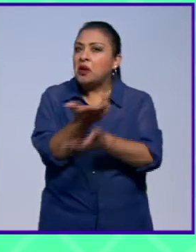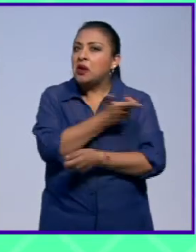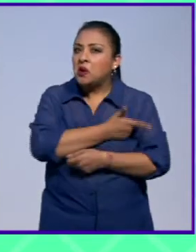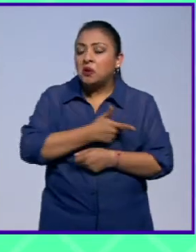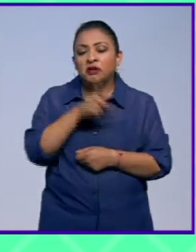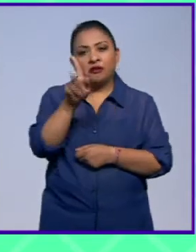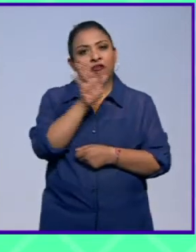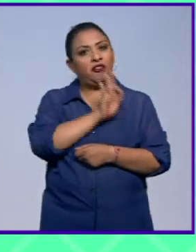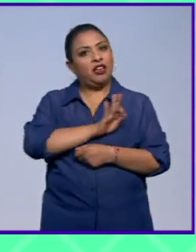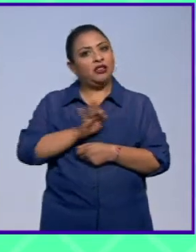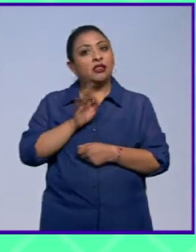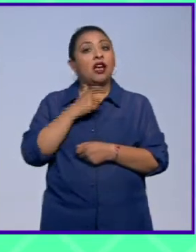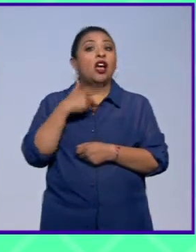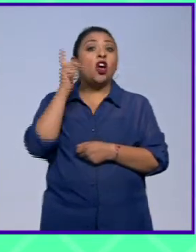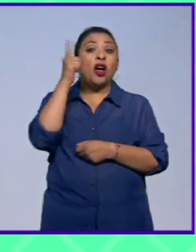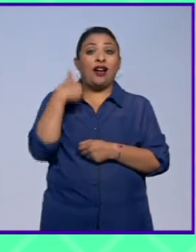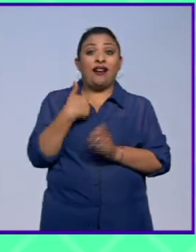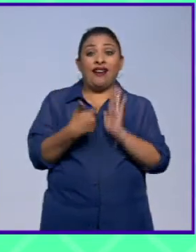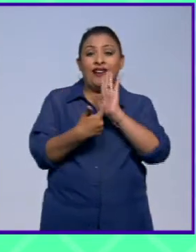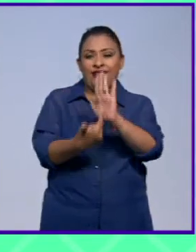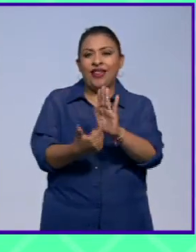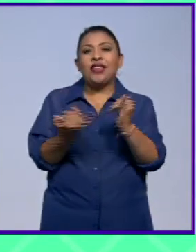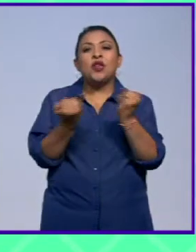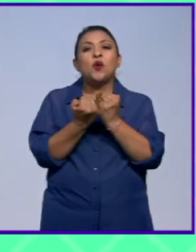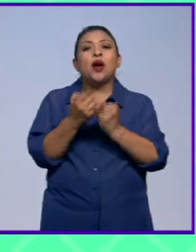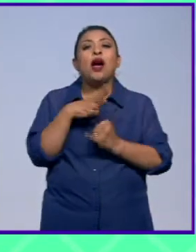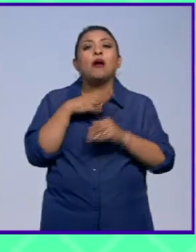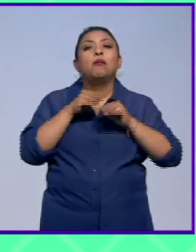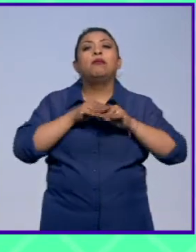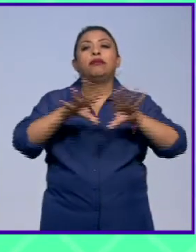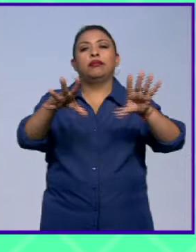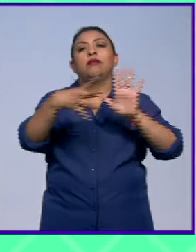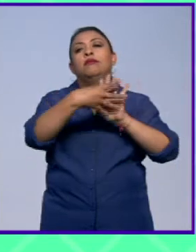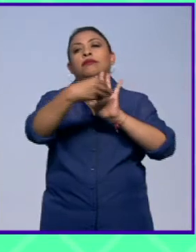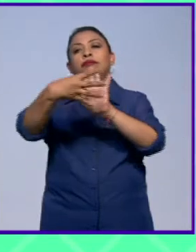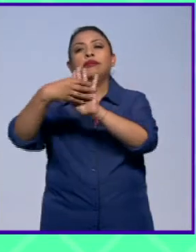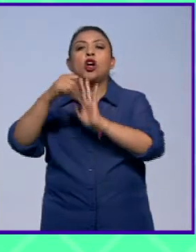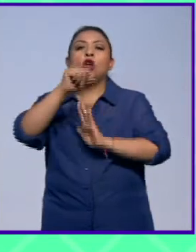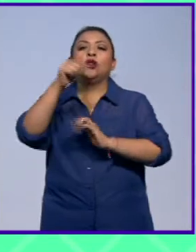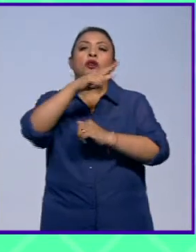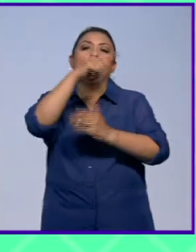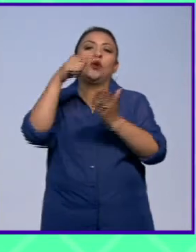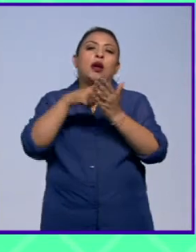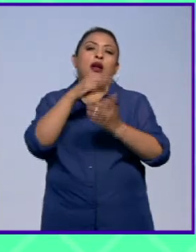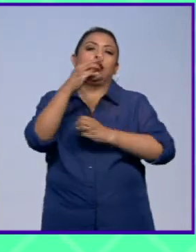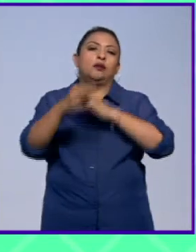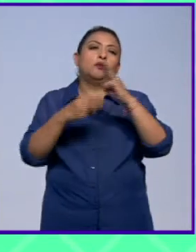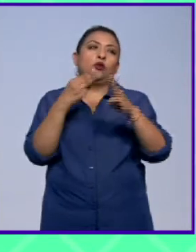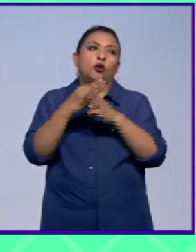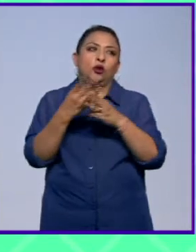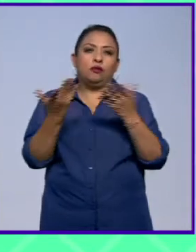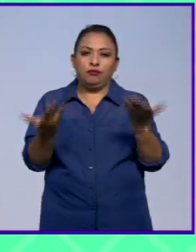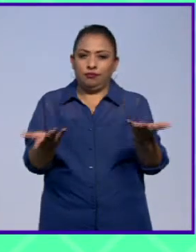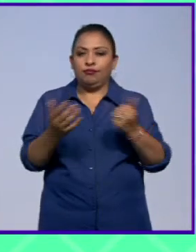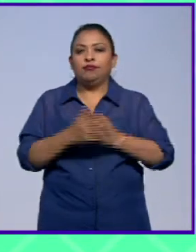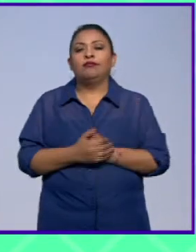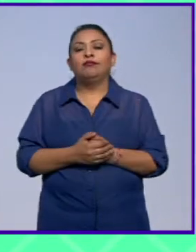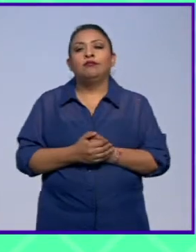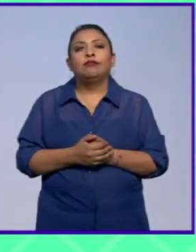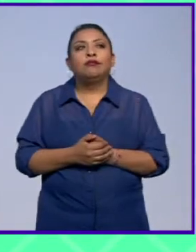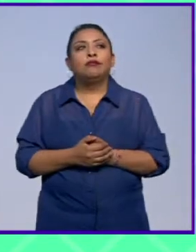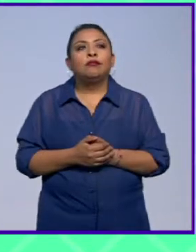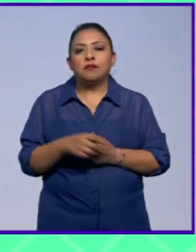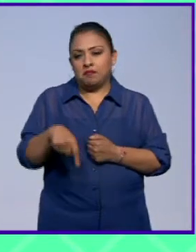enhorabuena y esperemos que estos modelos también encuentren eco y se repliquen en otras partes del mundo dicho derecho